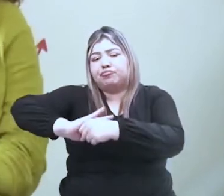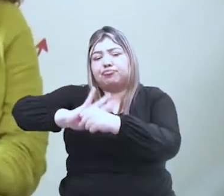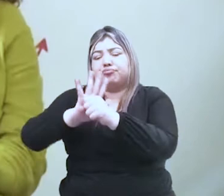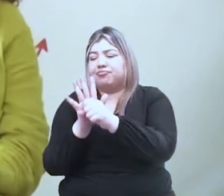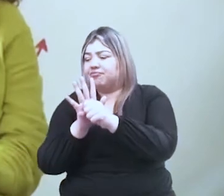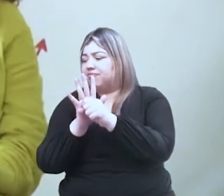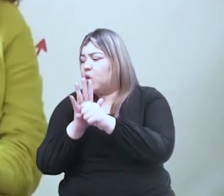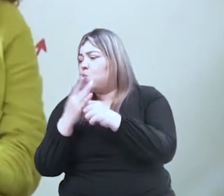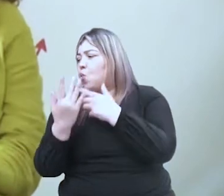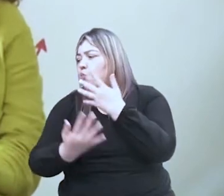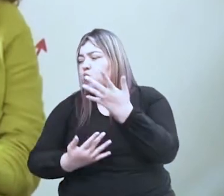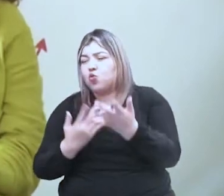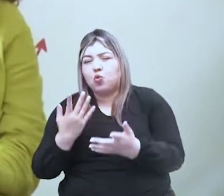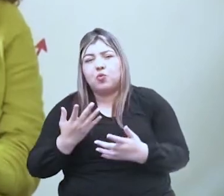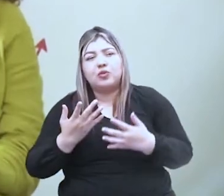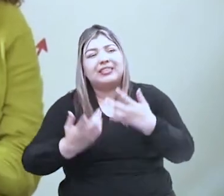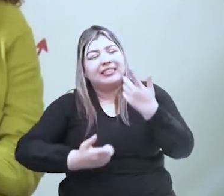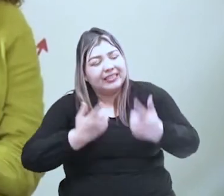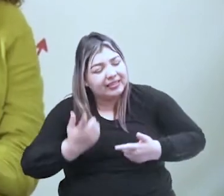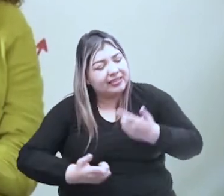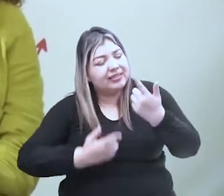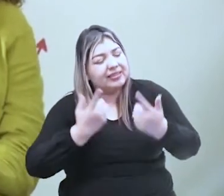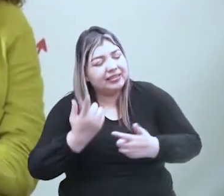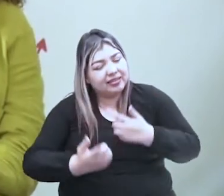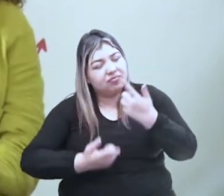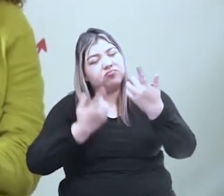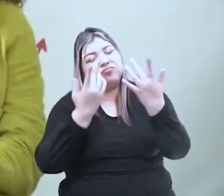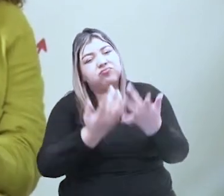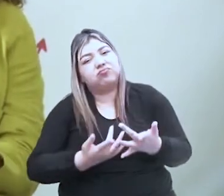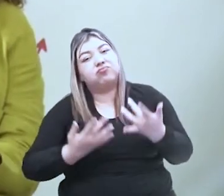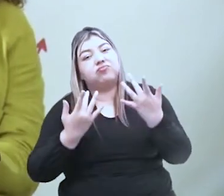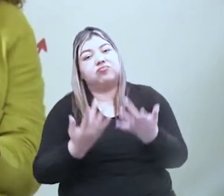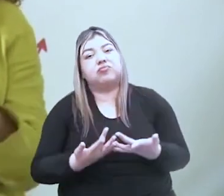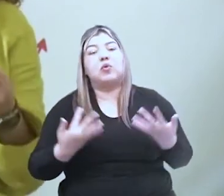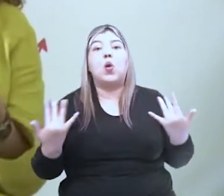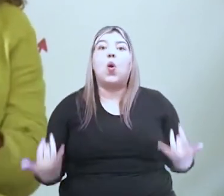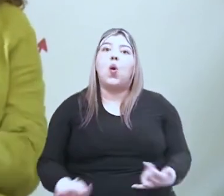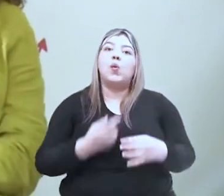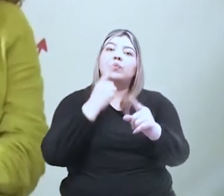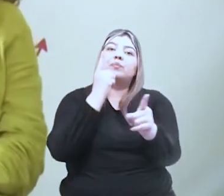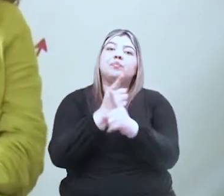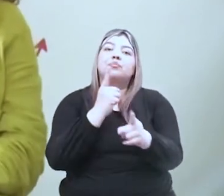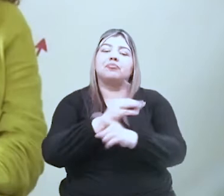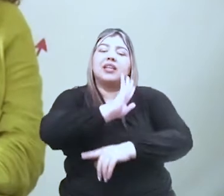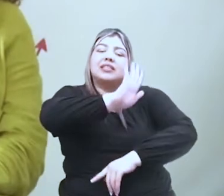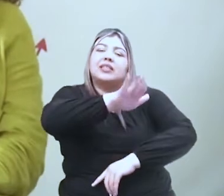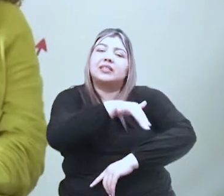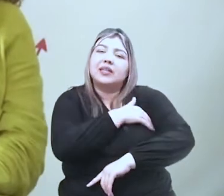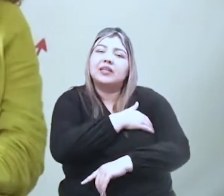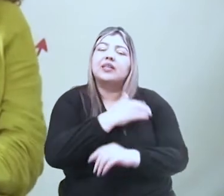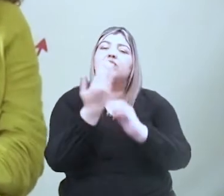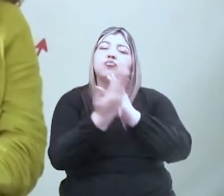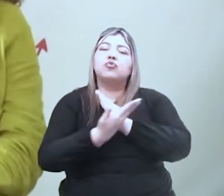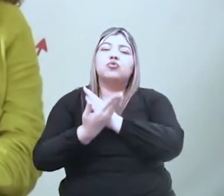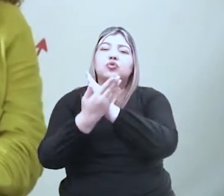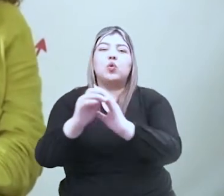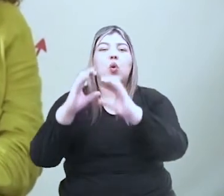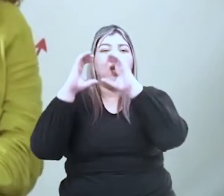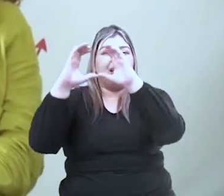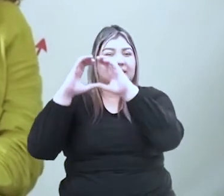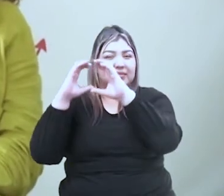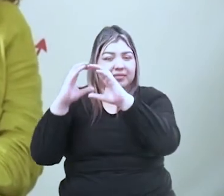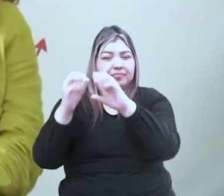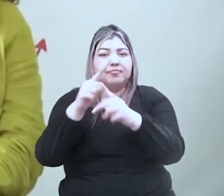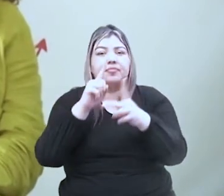construir ese impulso y esa esperanza. Es por eso que hoy nos acompañan desde la Secretaría de Educación de Caquetá y nuestra